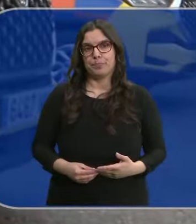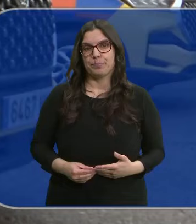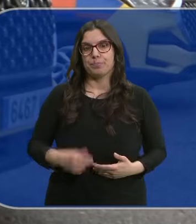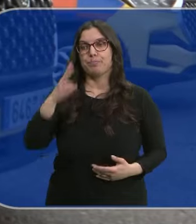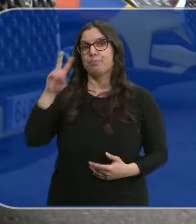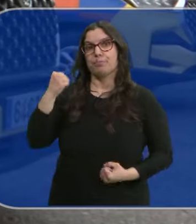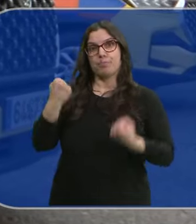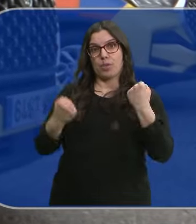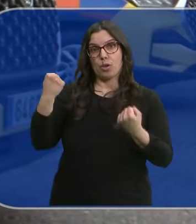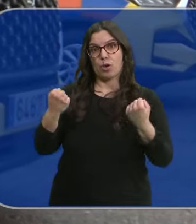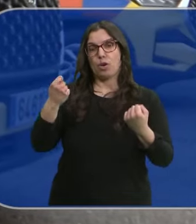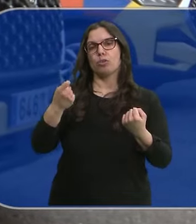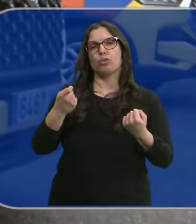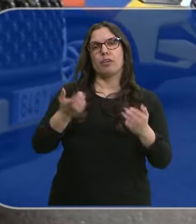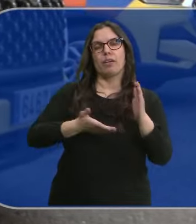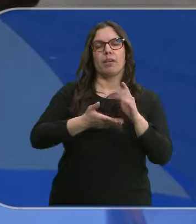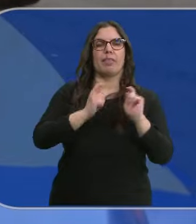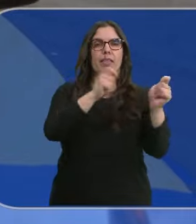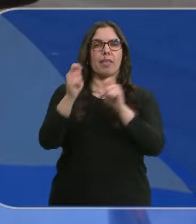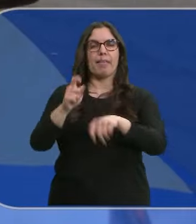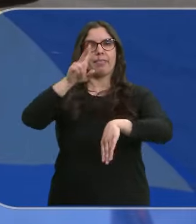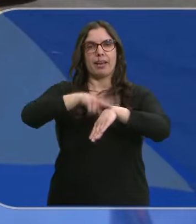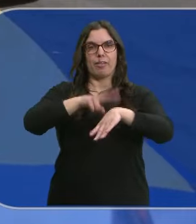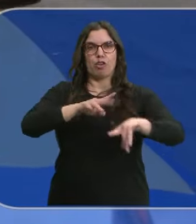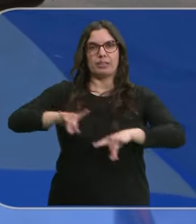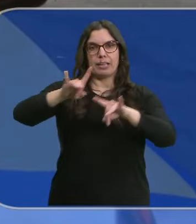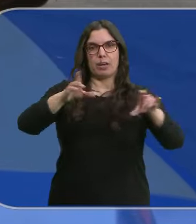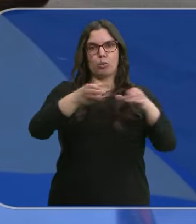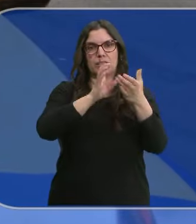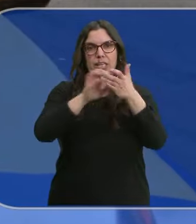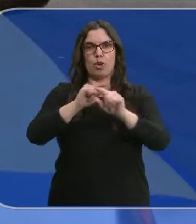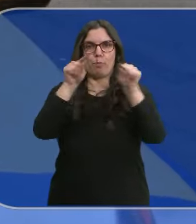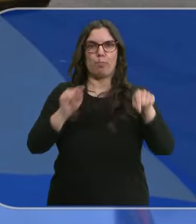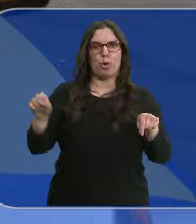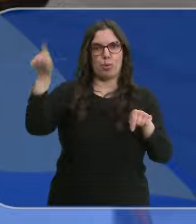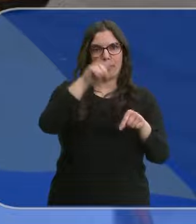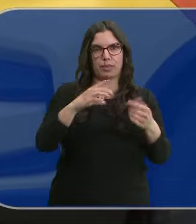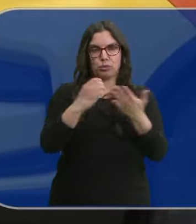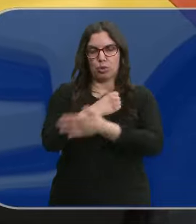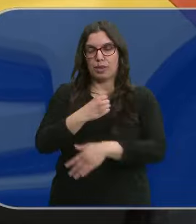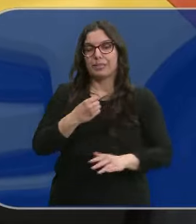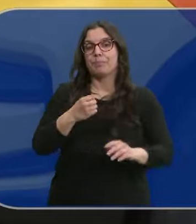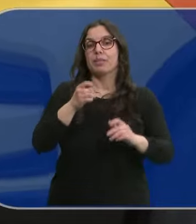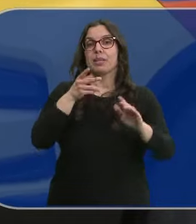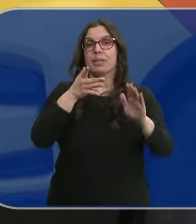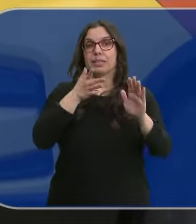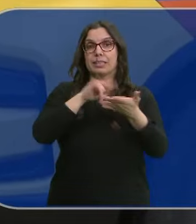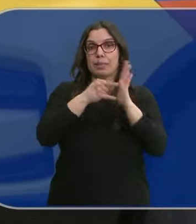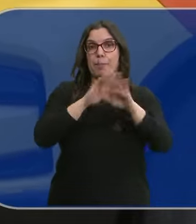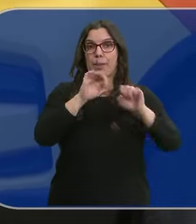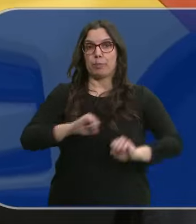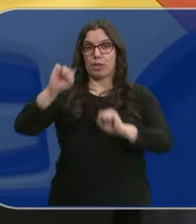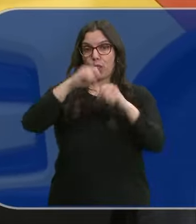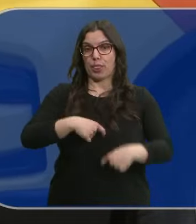Estos vehículos tienen como destino las delegaciones territoriales de la Junta en todas las provincias. Reforzarán los medios de protección civil.